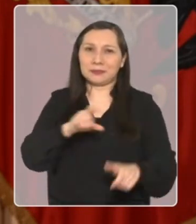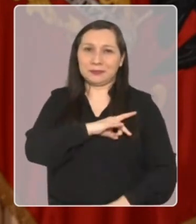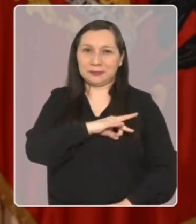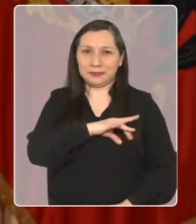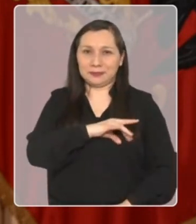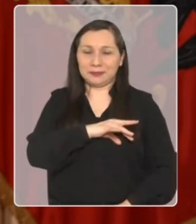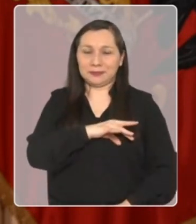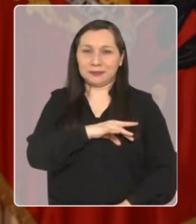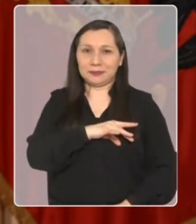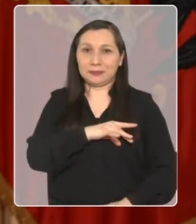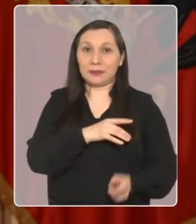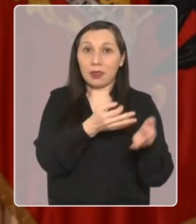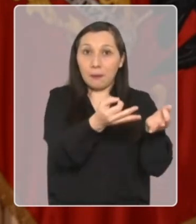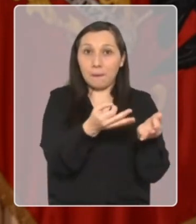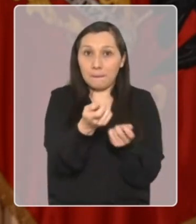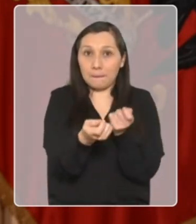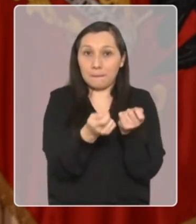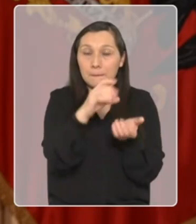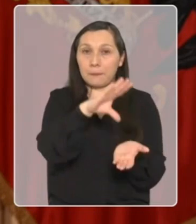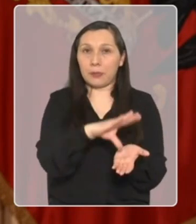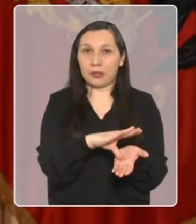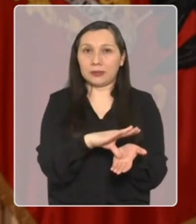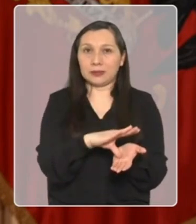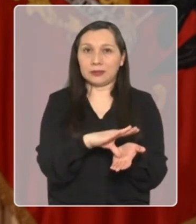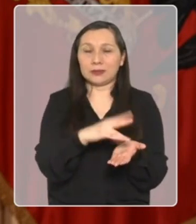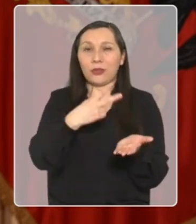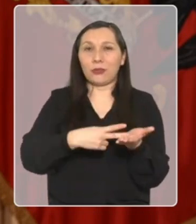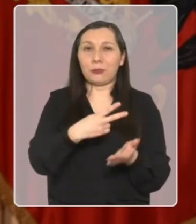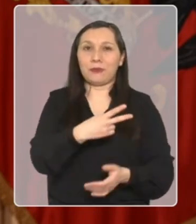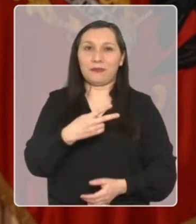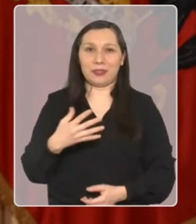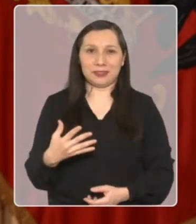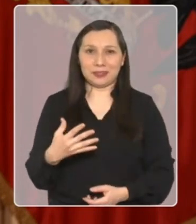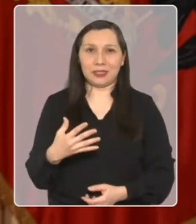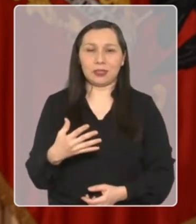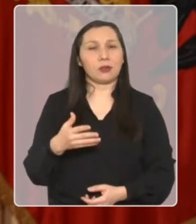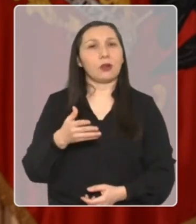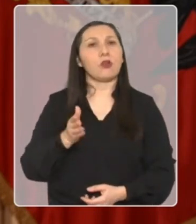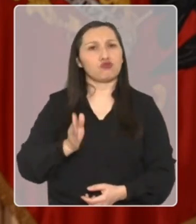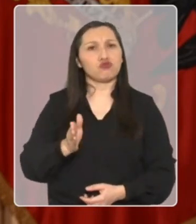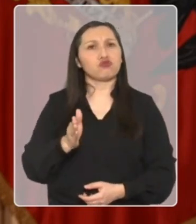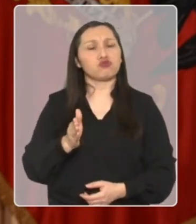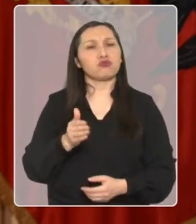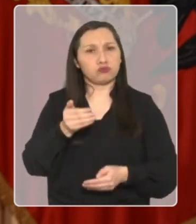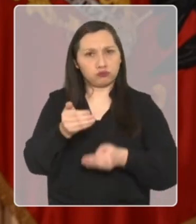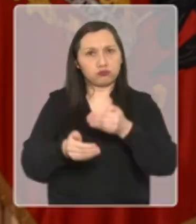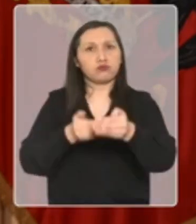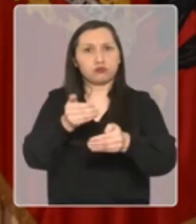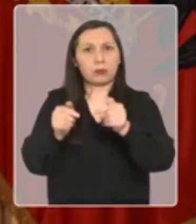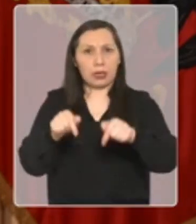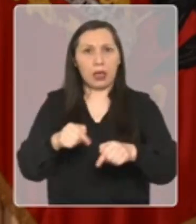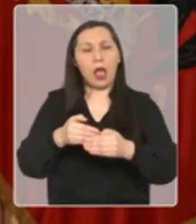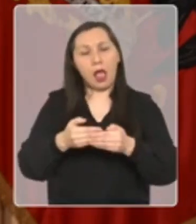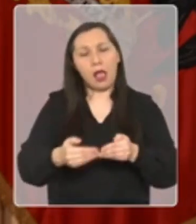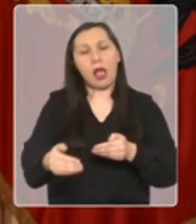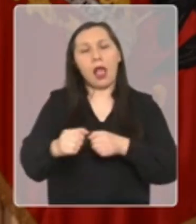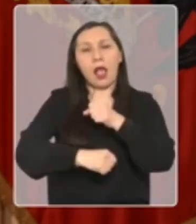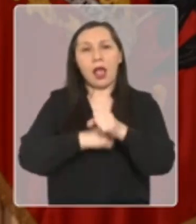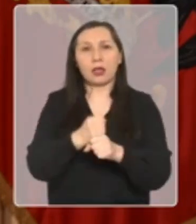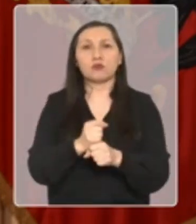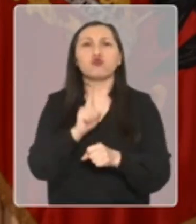Compatriotas, el presupuesto del 2025 sigue la senda abierta en estos años.